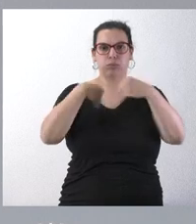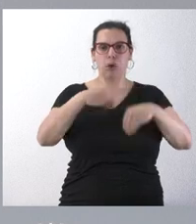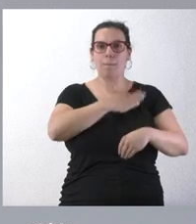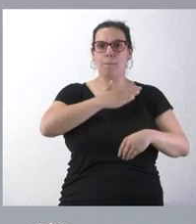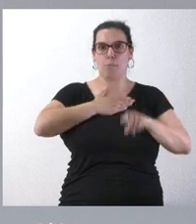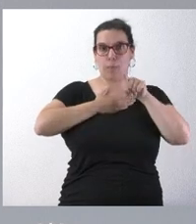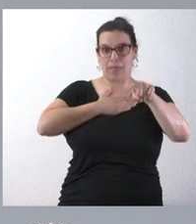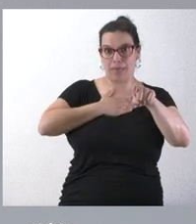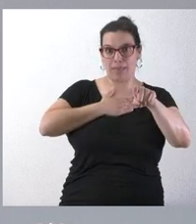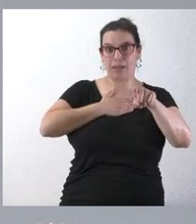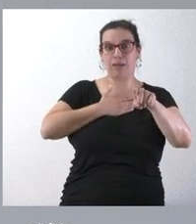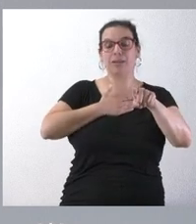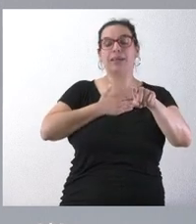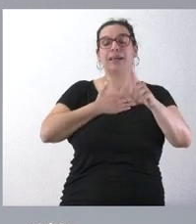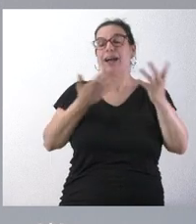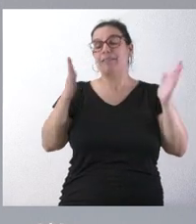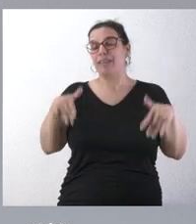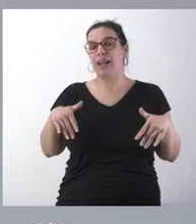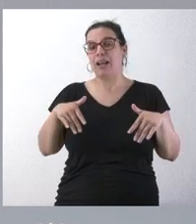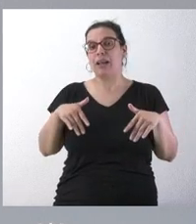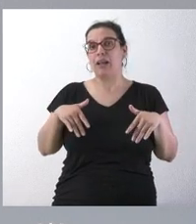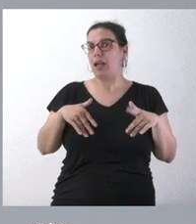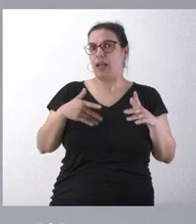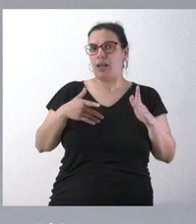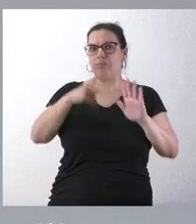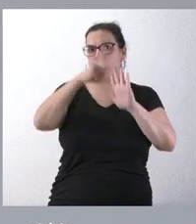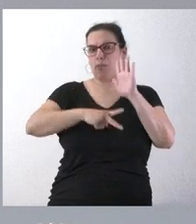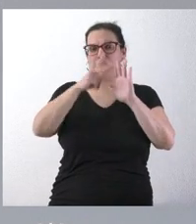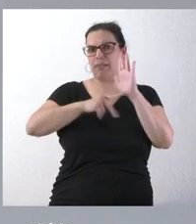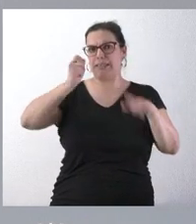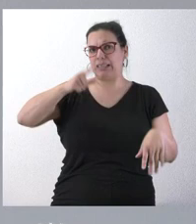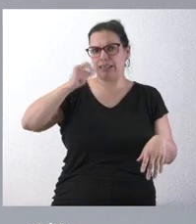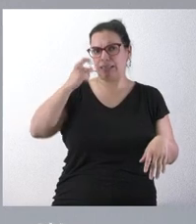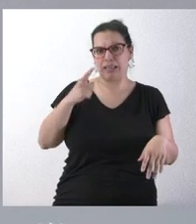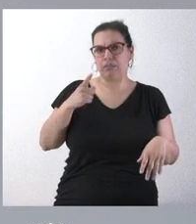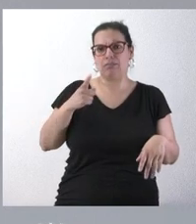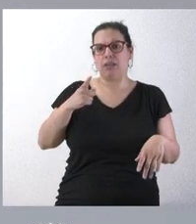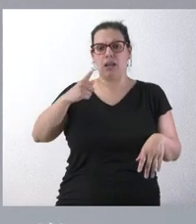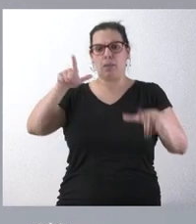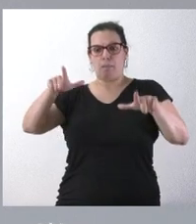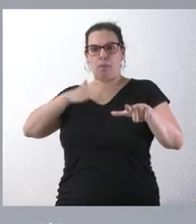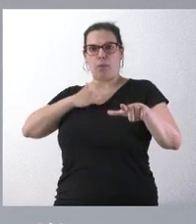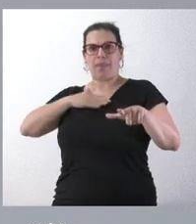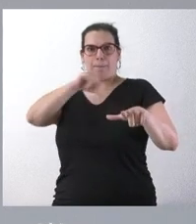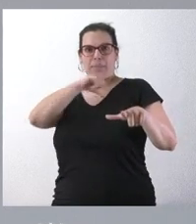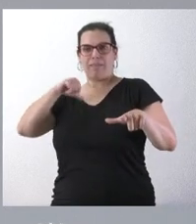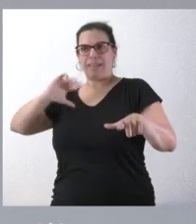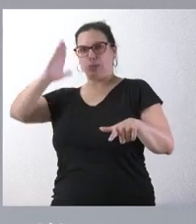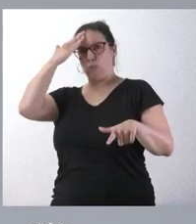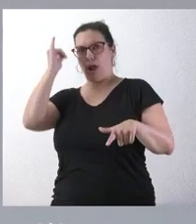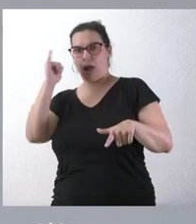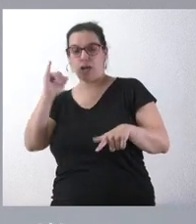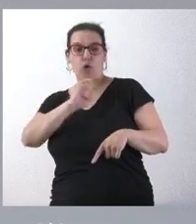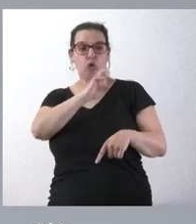definitiva, un régimen habitual y normal de muchas propiedades privadas. Hay un titular y hay otra